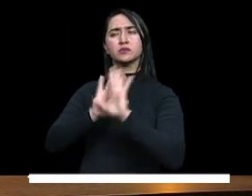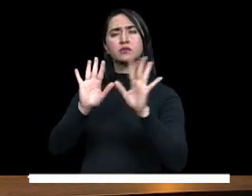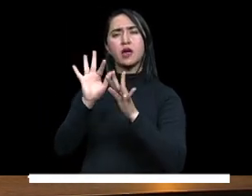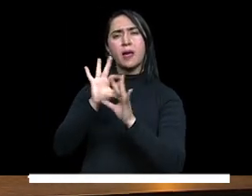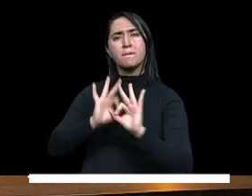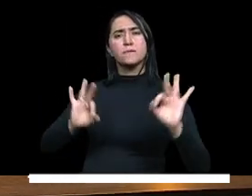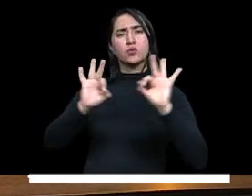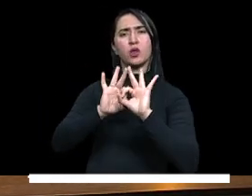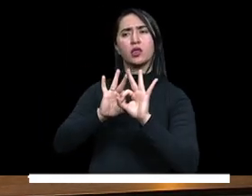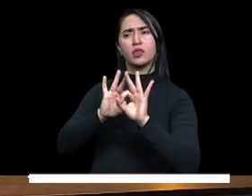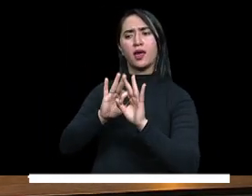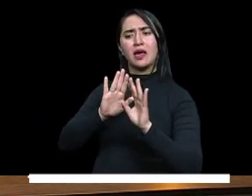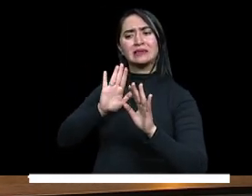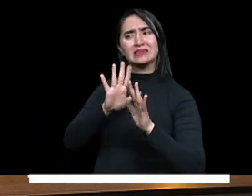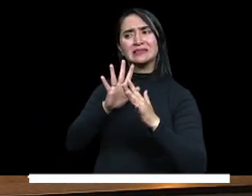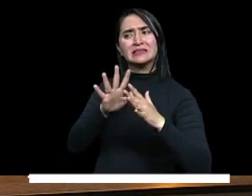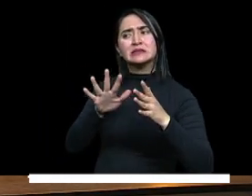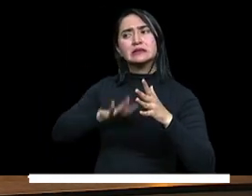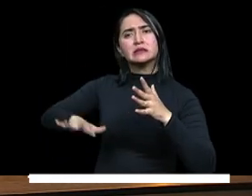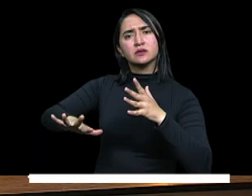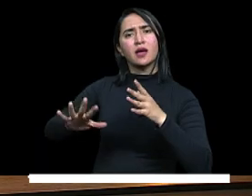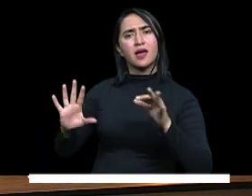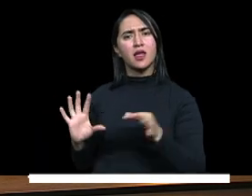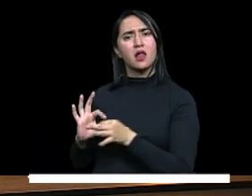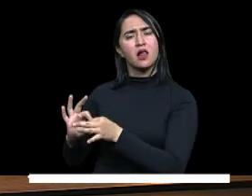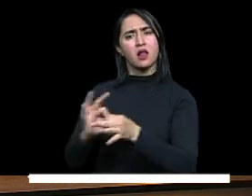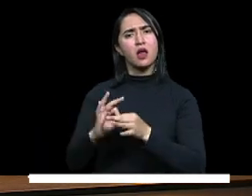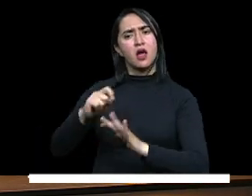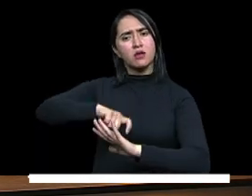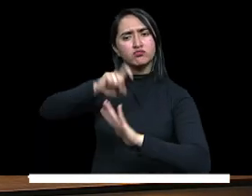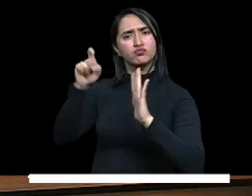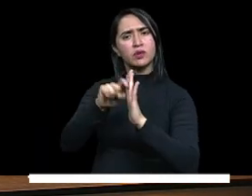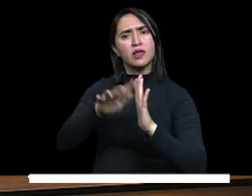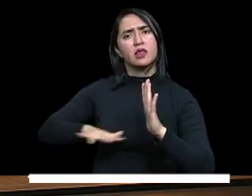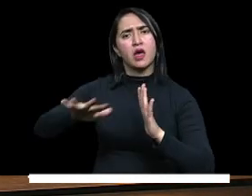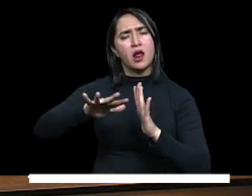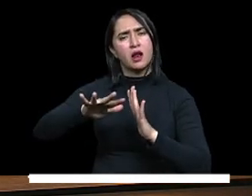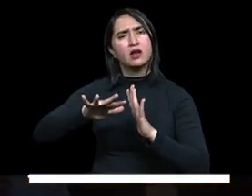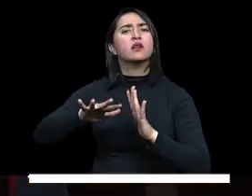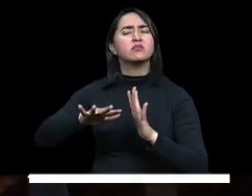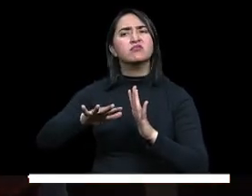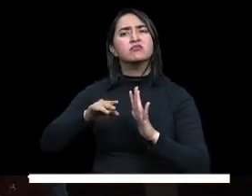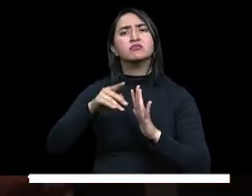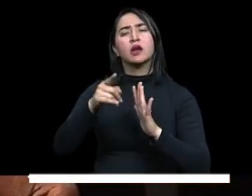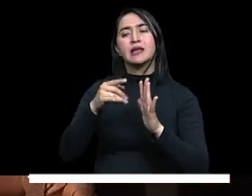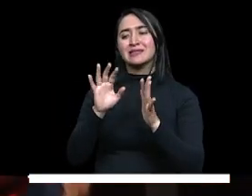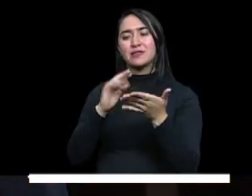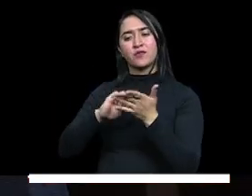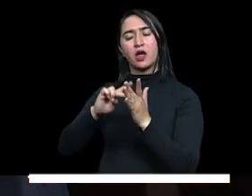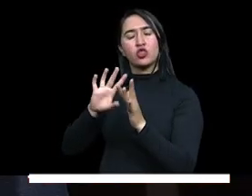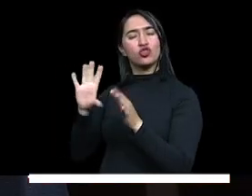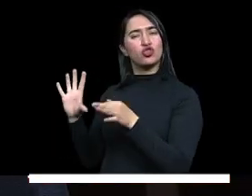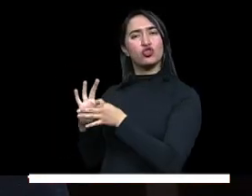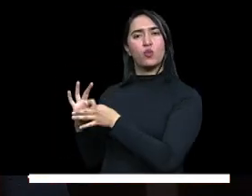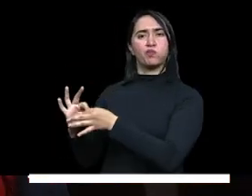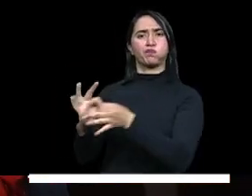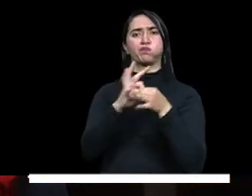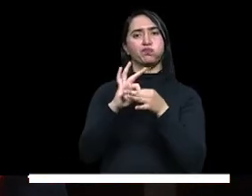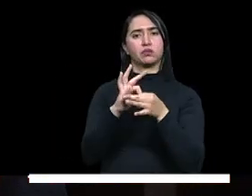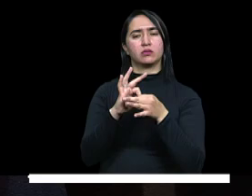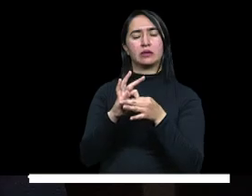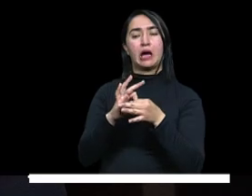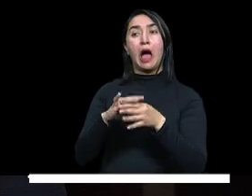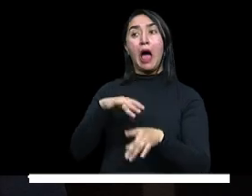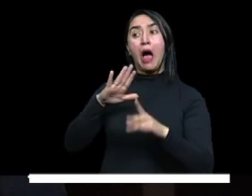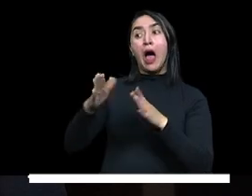Intersectorial e integral para aplicarlo a todos estos trabajos y es que todo se conecta porque, en efecto, las pérdidas de aprendizaje que dejó la